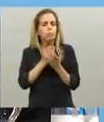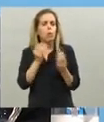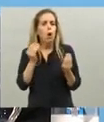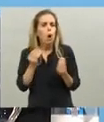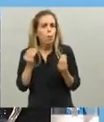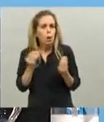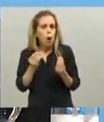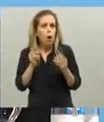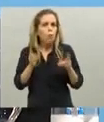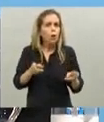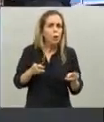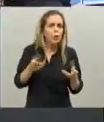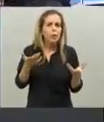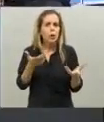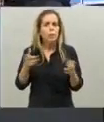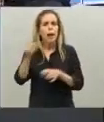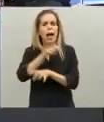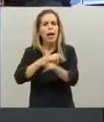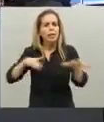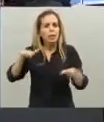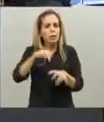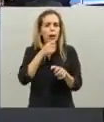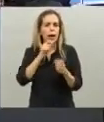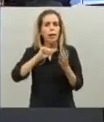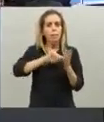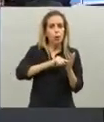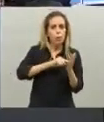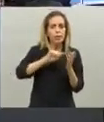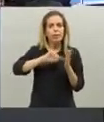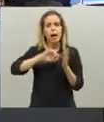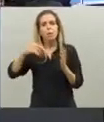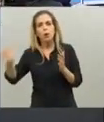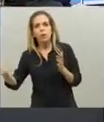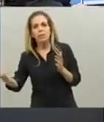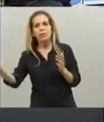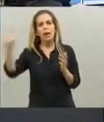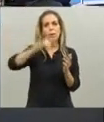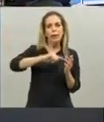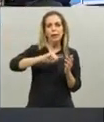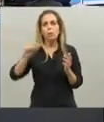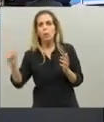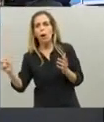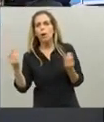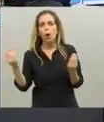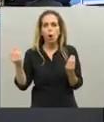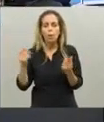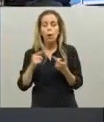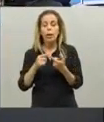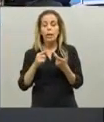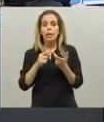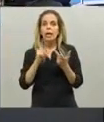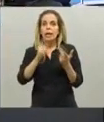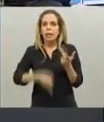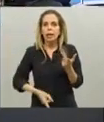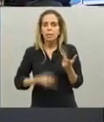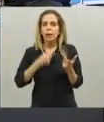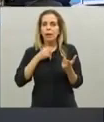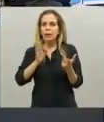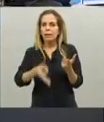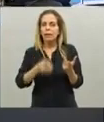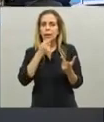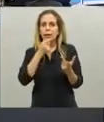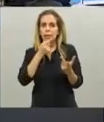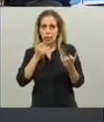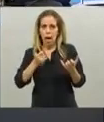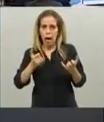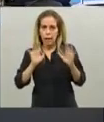circular de modo interjurisdiccional inclusive con el permiso y algo muy puntual es que ya va a regir